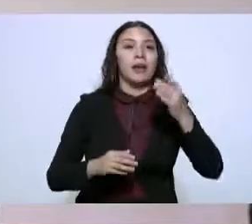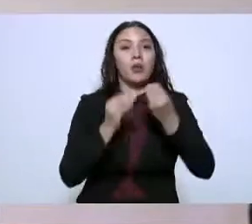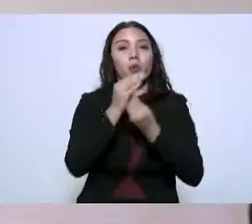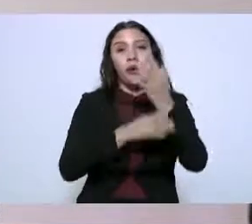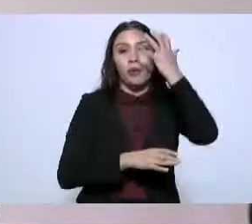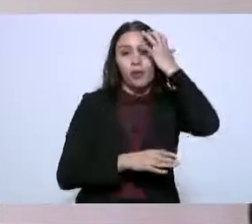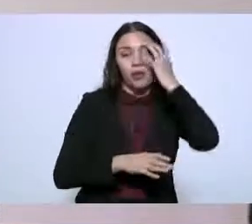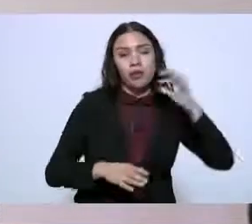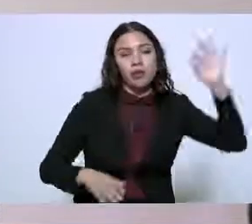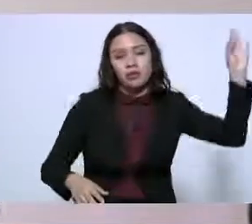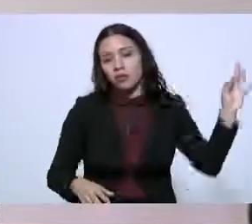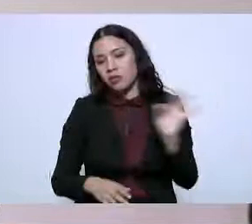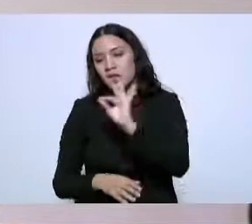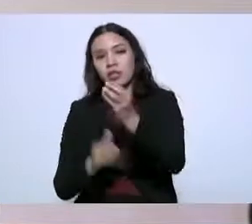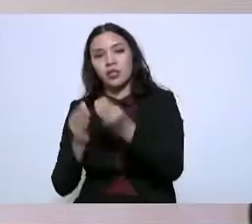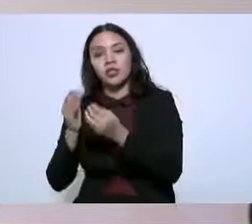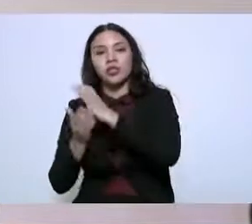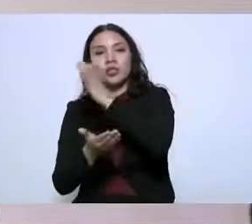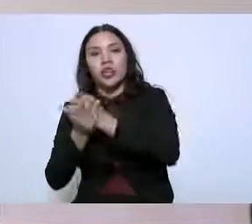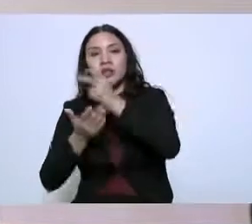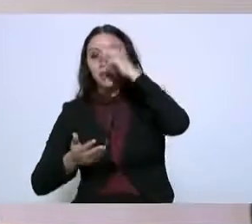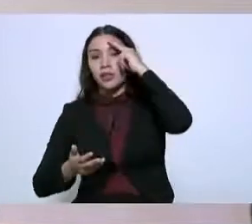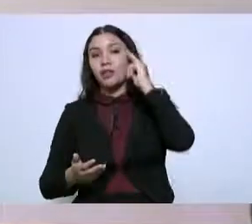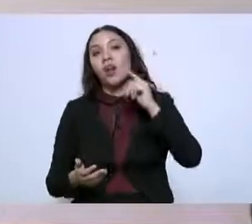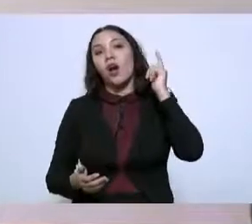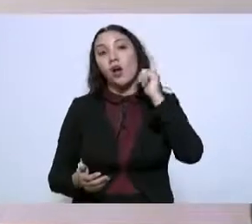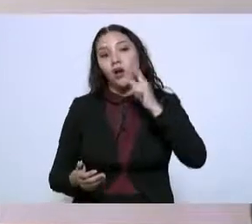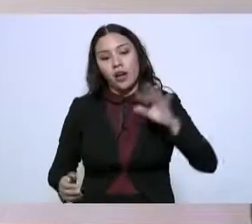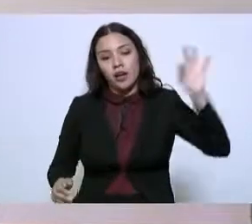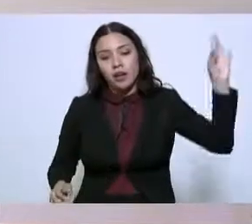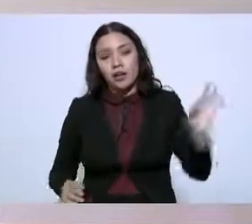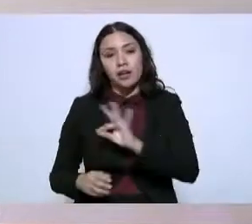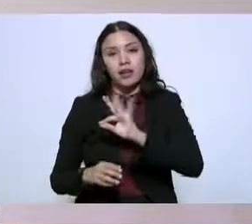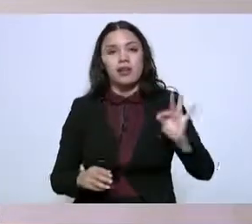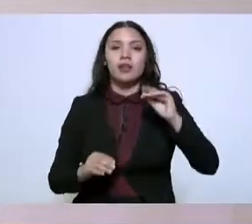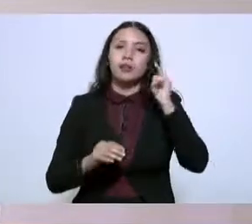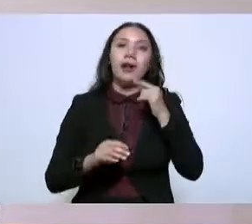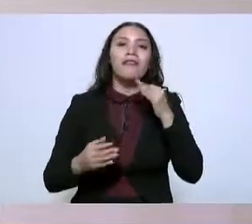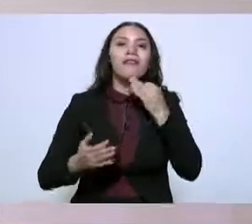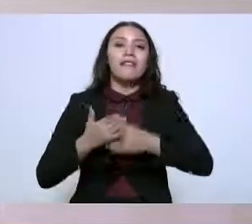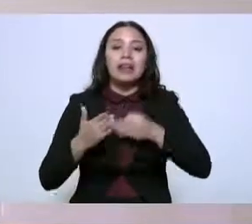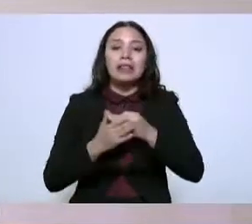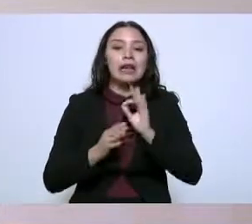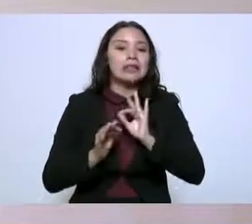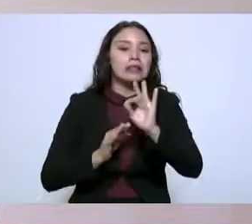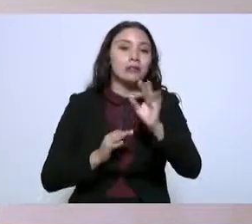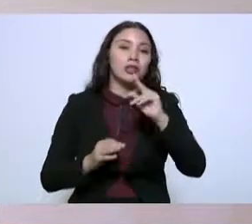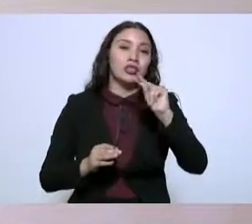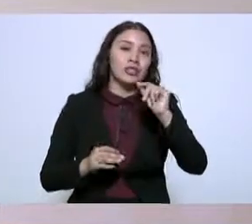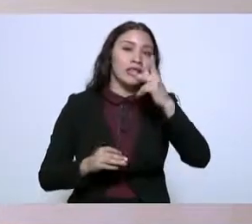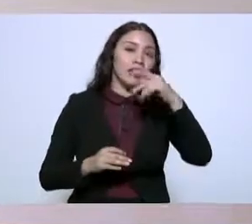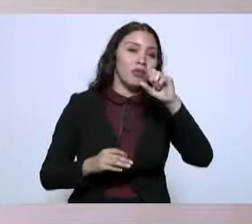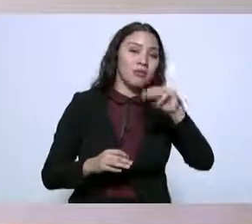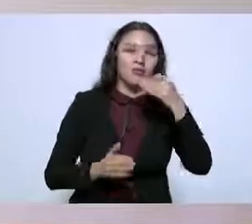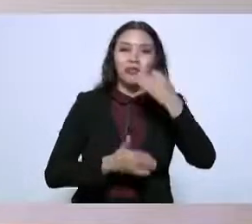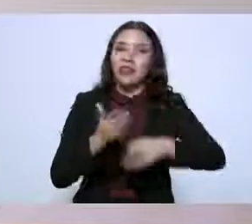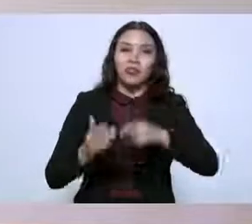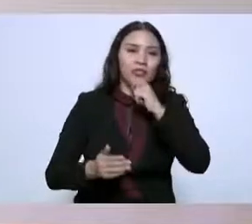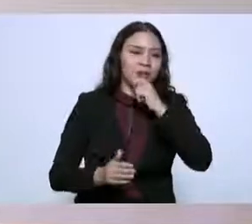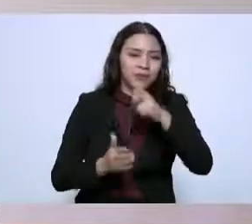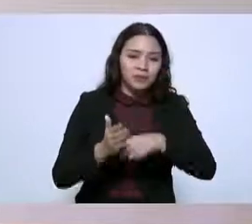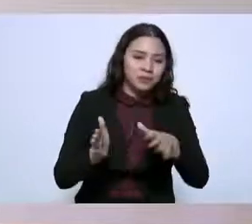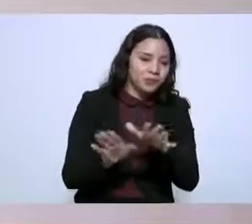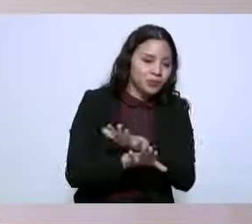a Ciudad Victoria, que hace falta terminar en ese tramo 80 kilómetros aproximadamente de carretera. El